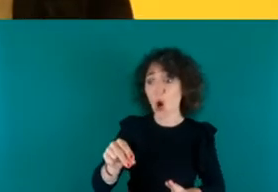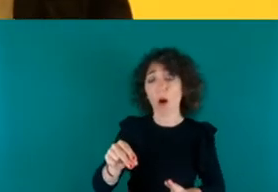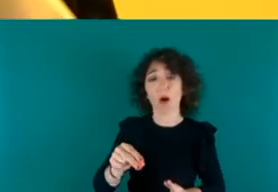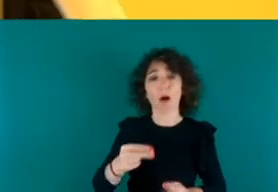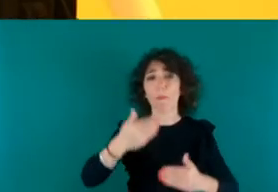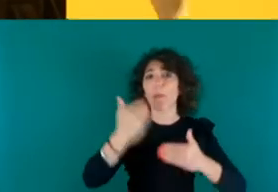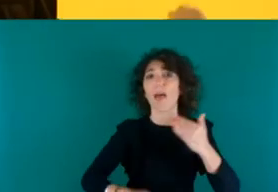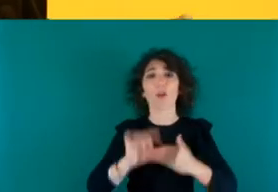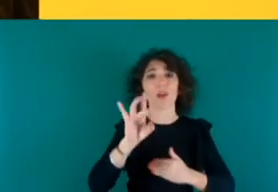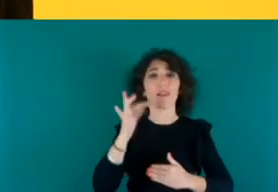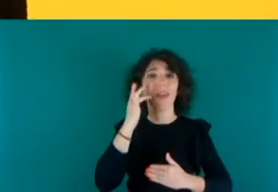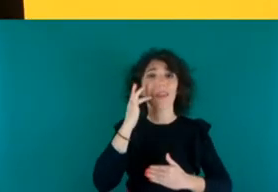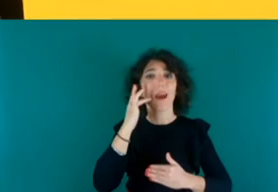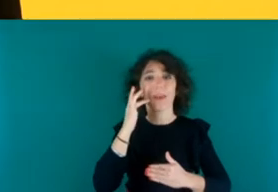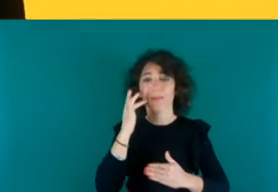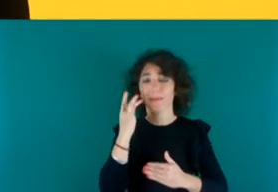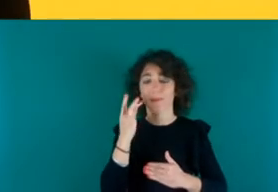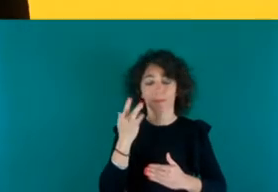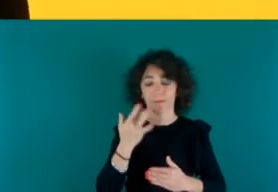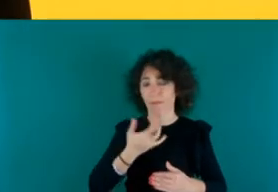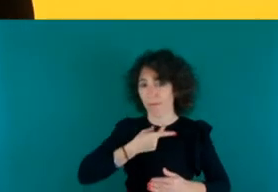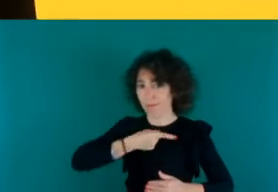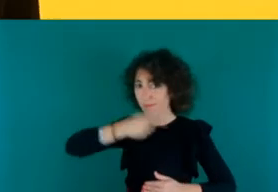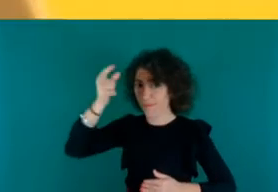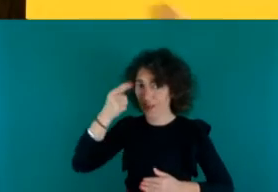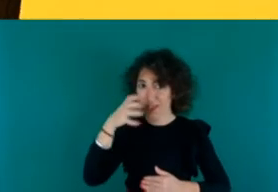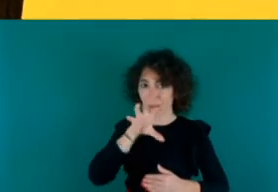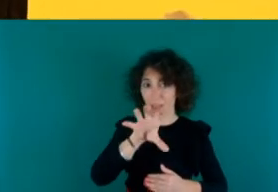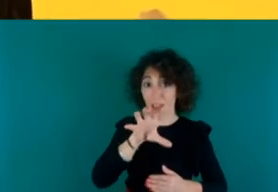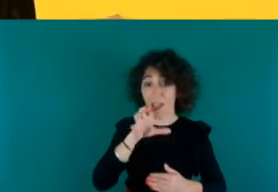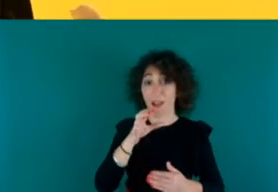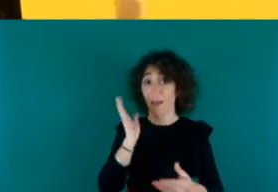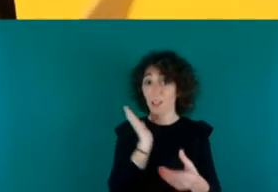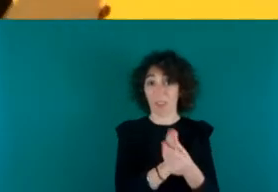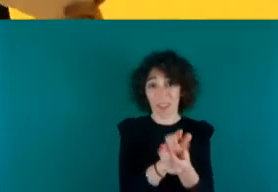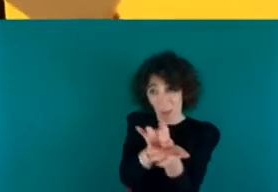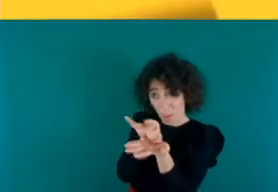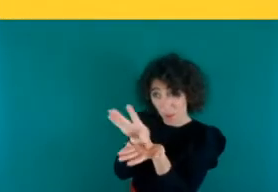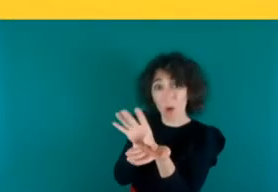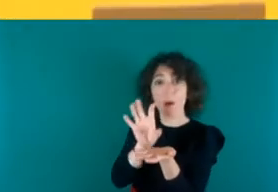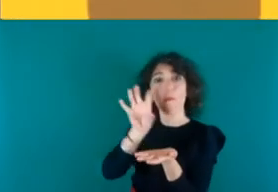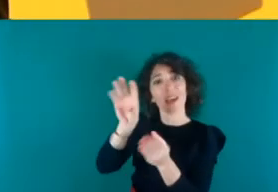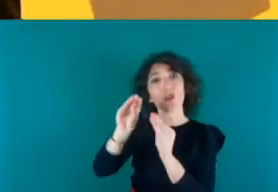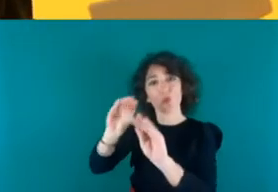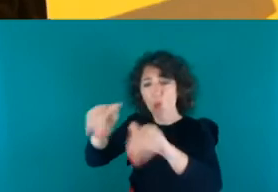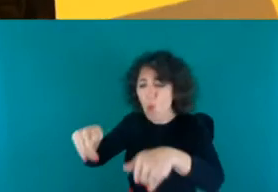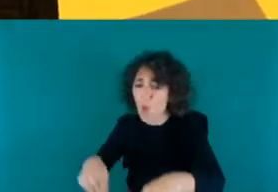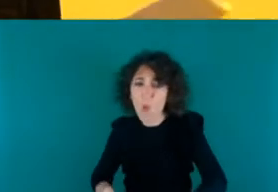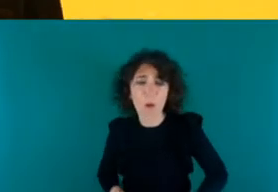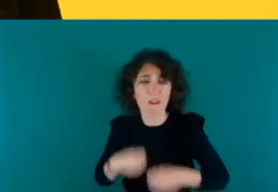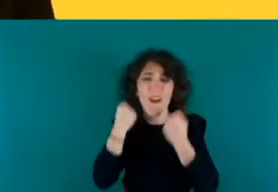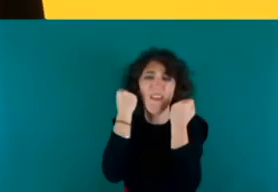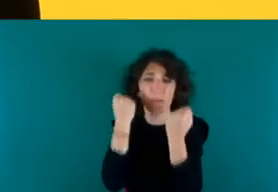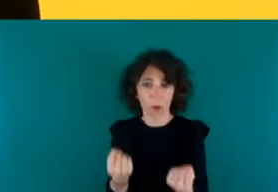para abandonar el país si no se les incó un expediente de expulsión y son repatriados a su país de origen.